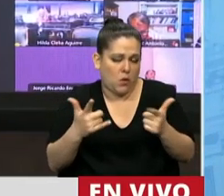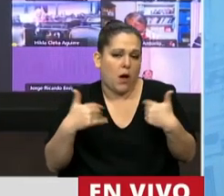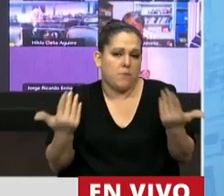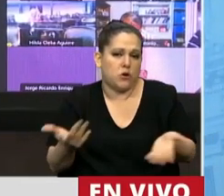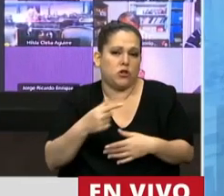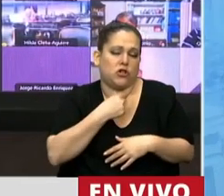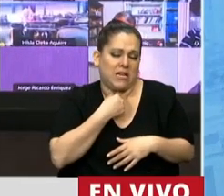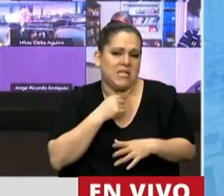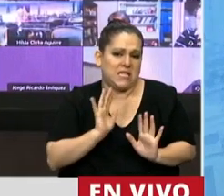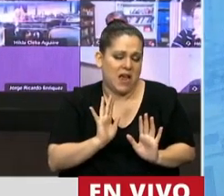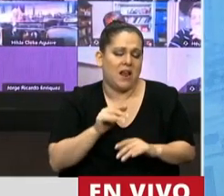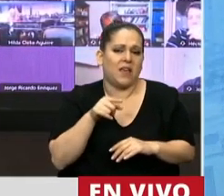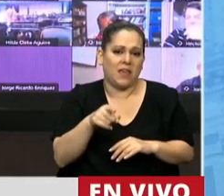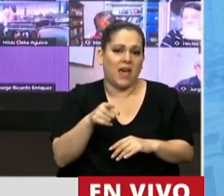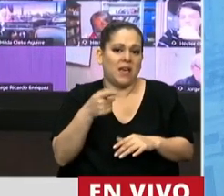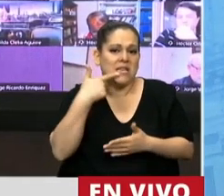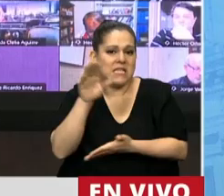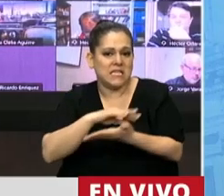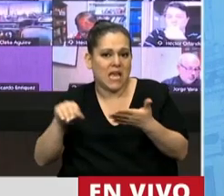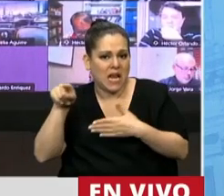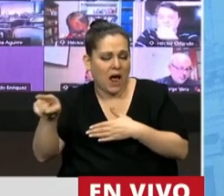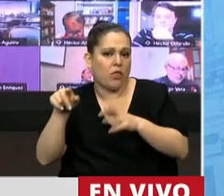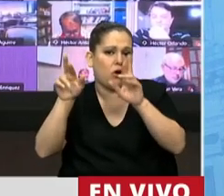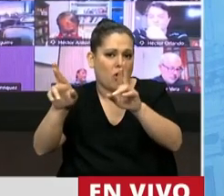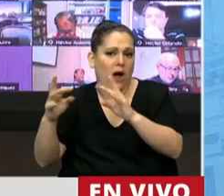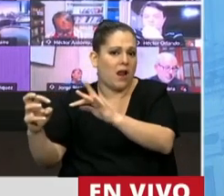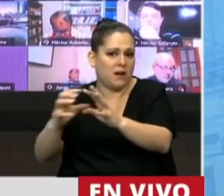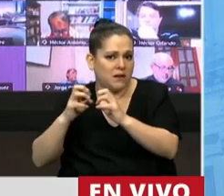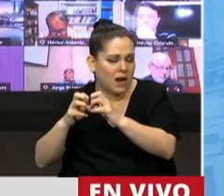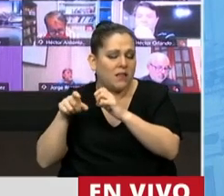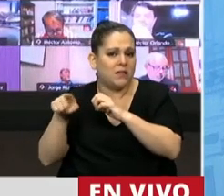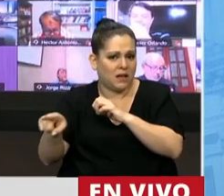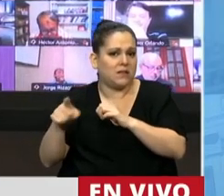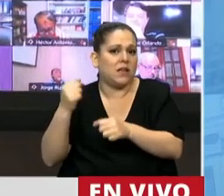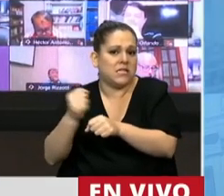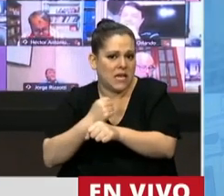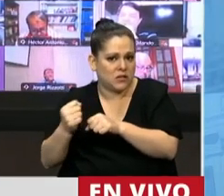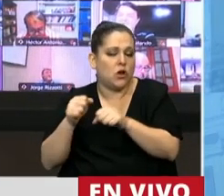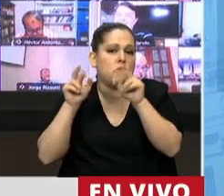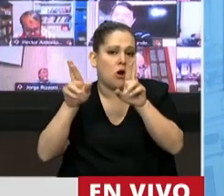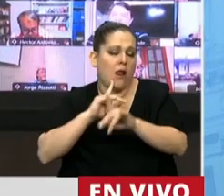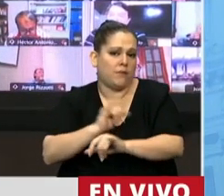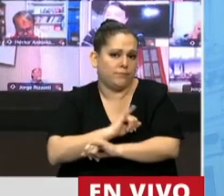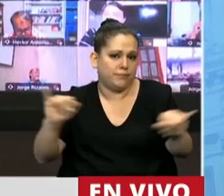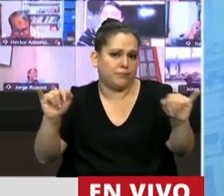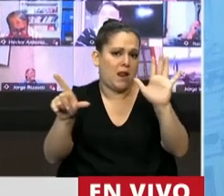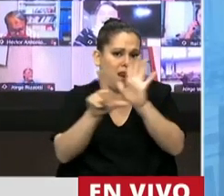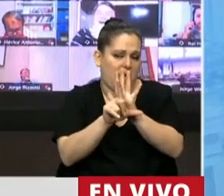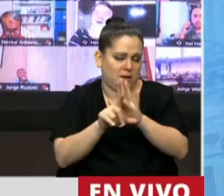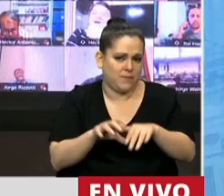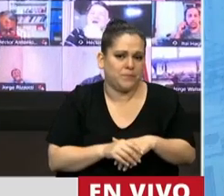quisiera que en esta oportunidad el Senado sí lo trate, le dé la otra media sanción y realmente se promulgue esta ley.